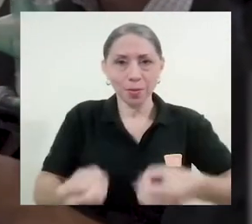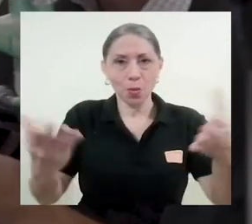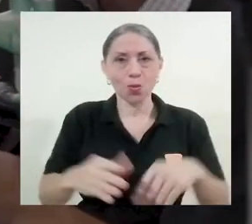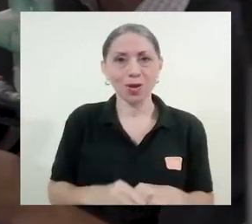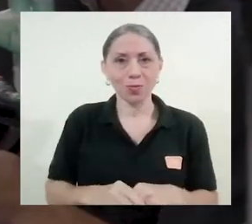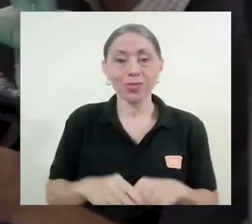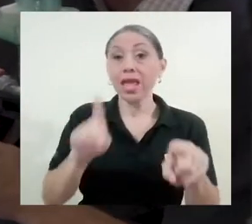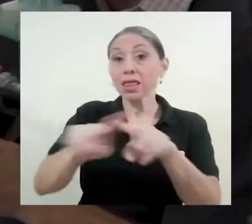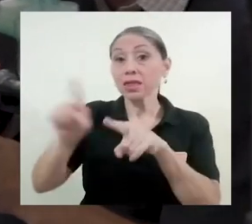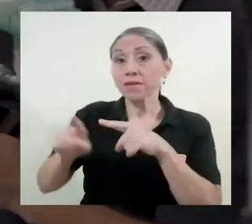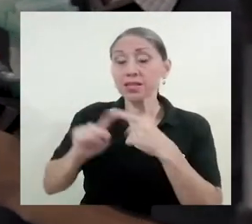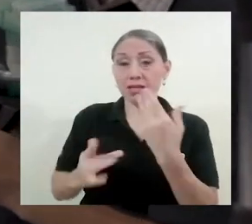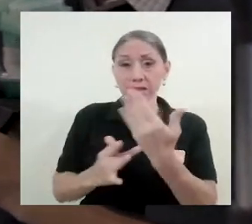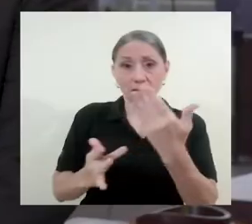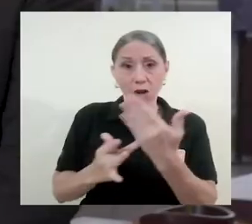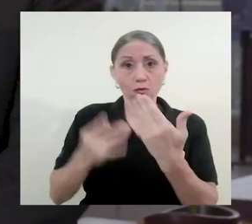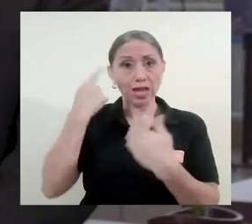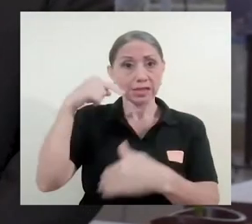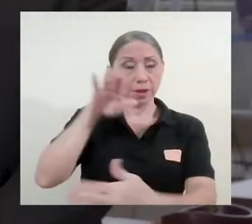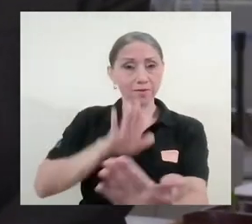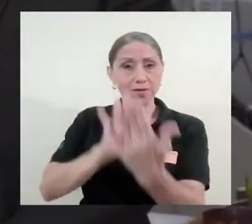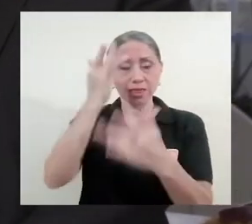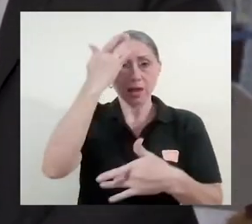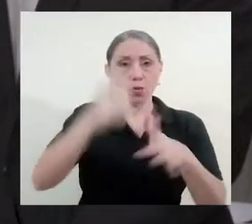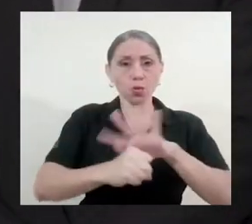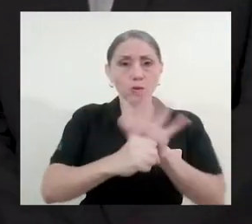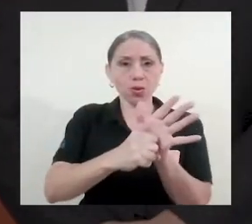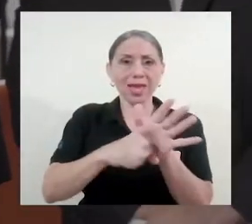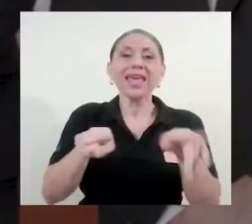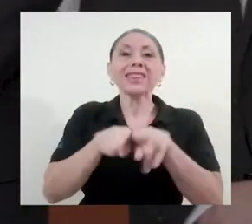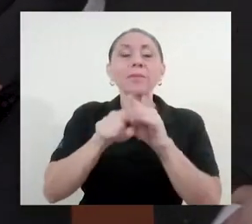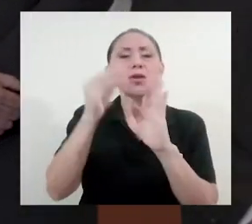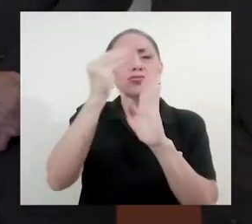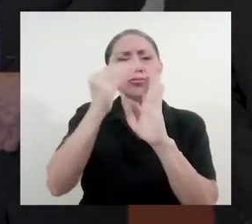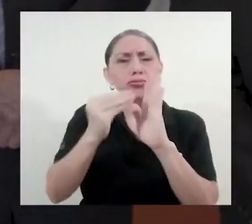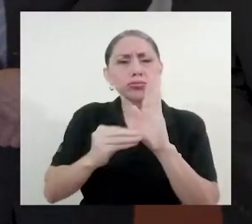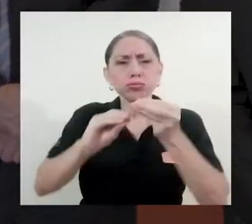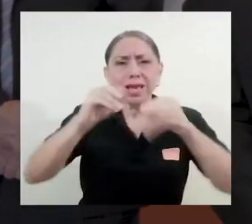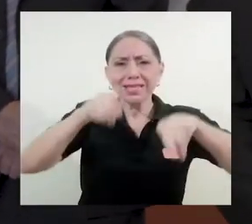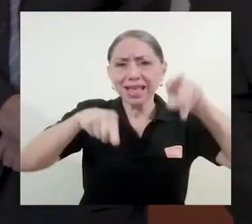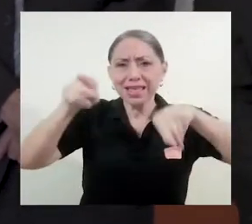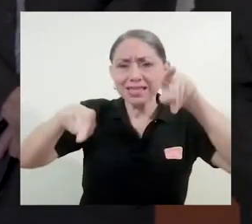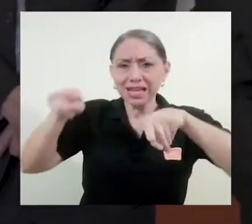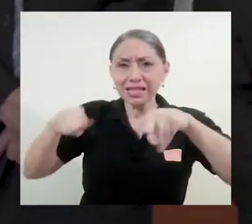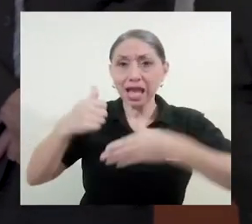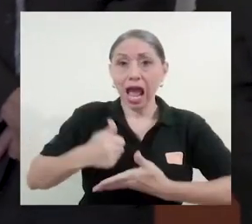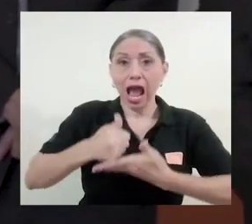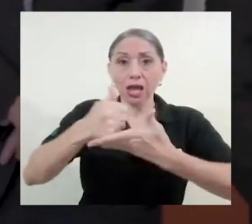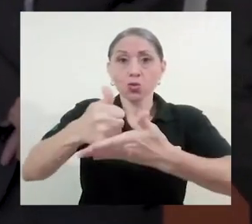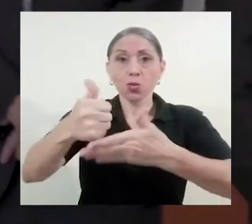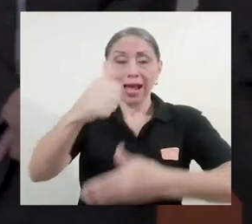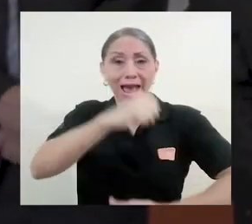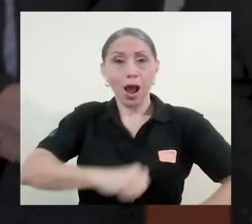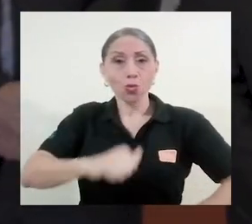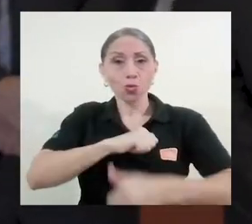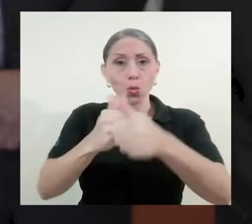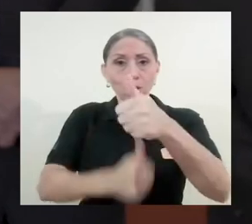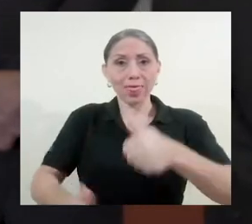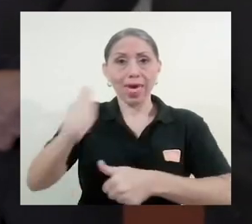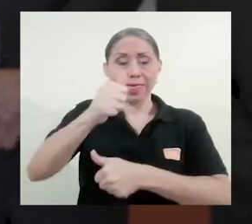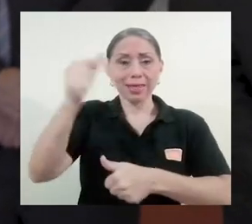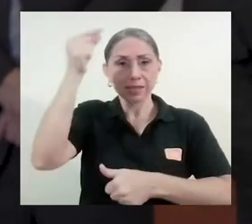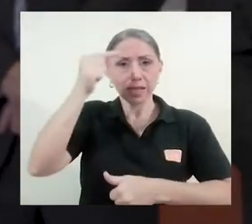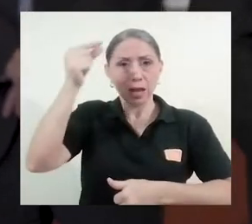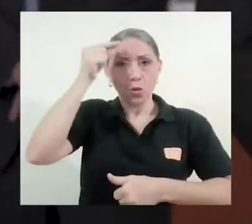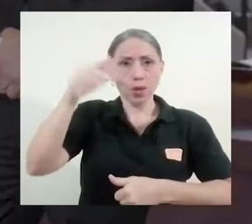hacerle frente al coronavirus y por medio del registro de estadísticas que ayudan a los jerarcas gubernamentales en la toma de